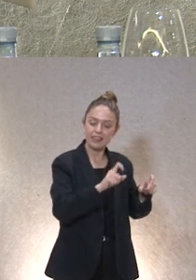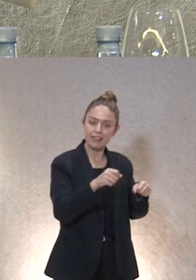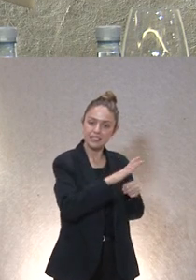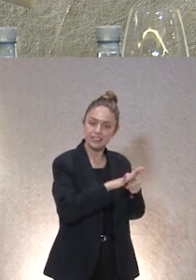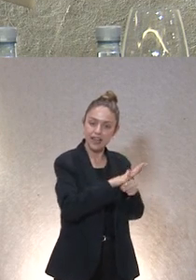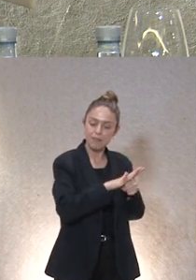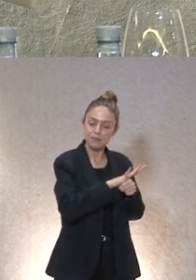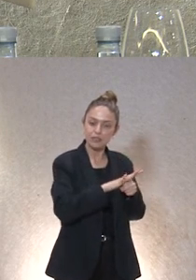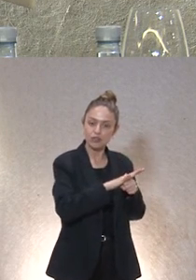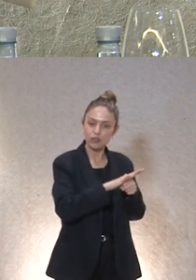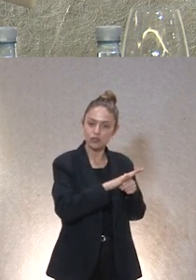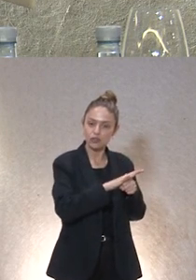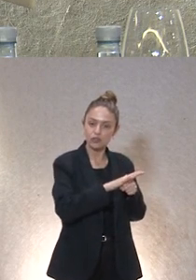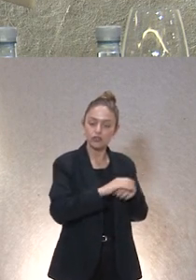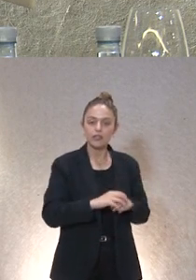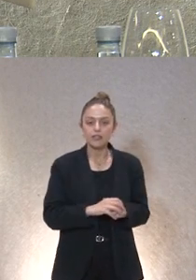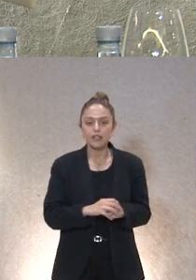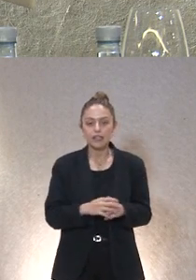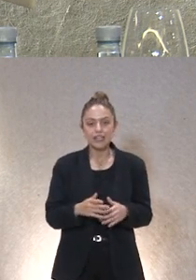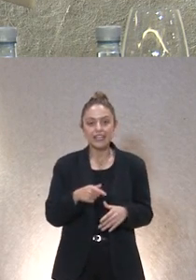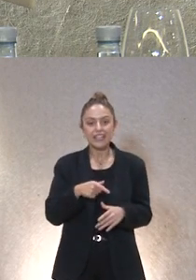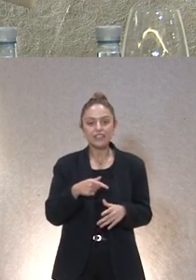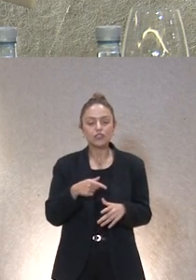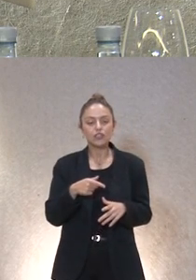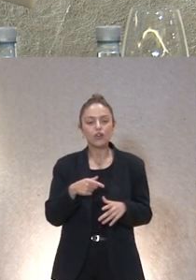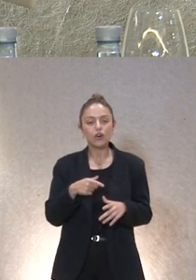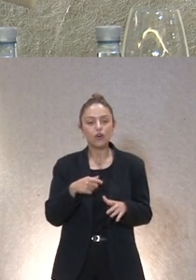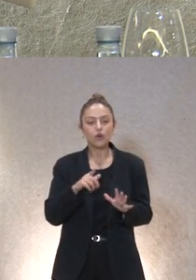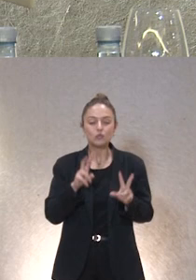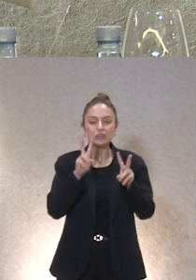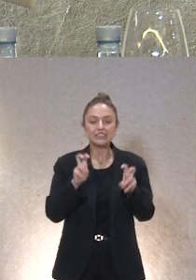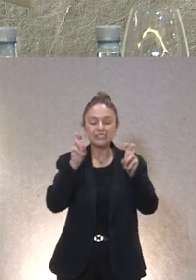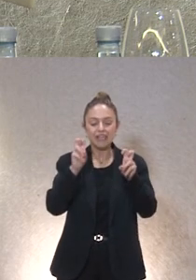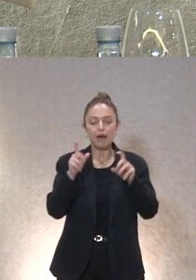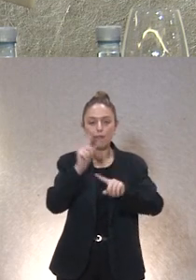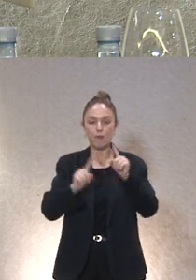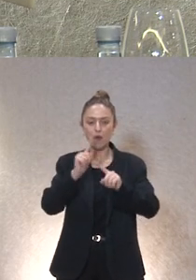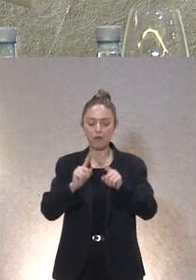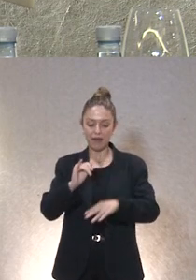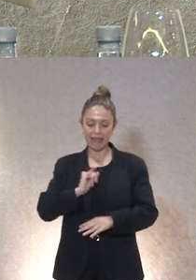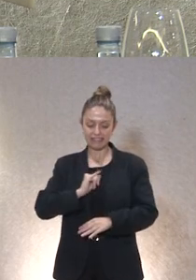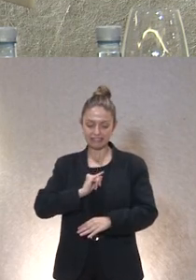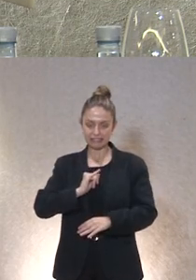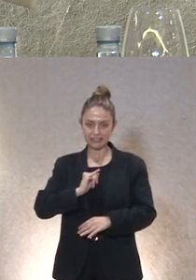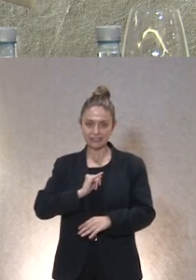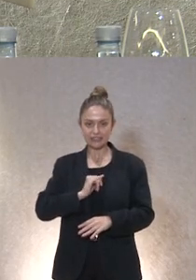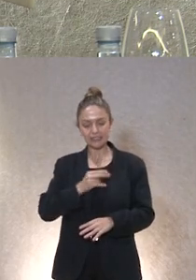a su alrededor eso ha sido una siempre lo hemos tenido por un tema de conflicto de intereses si tú prestas el servicio puedes acabar